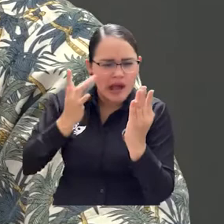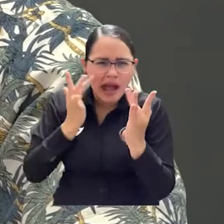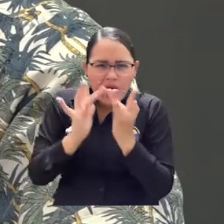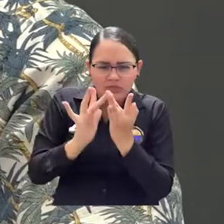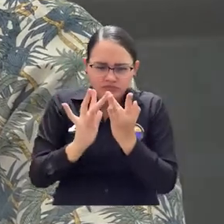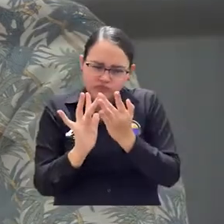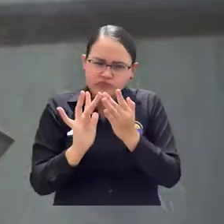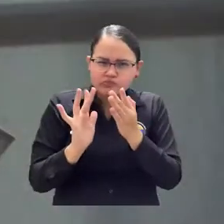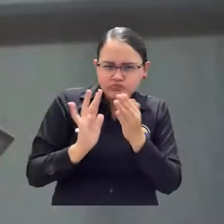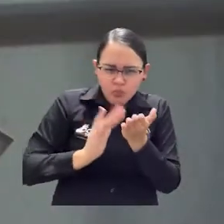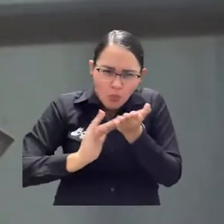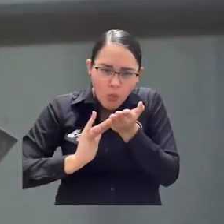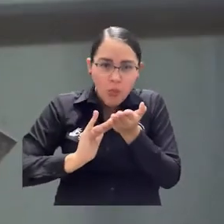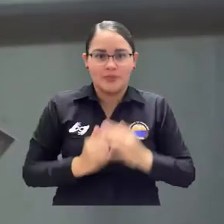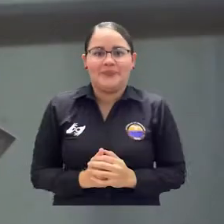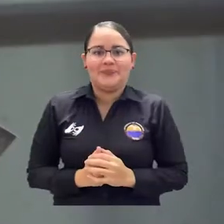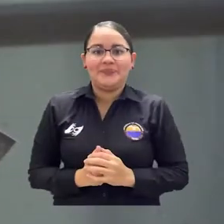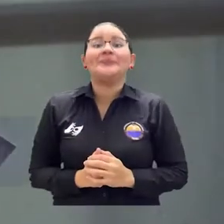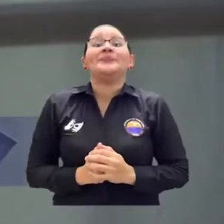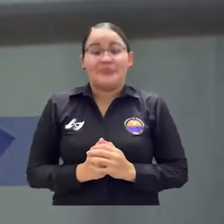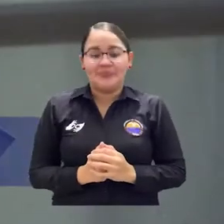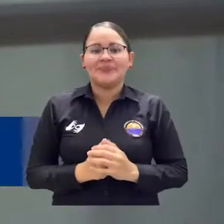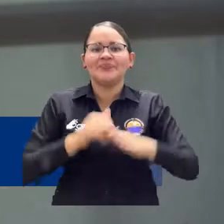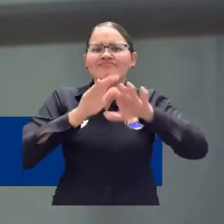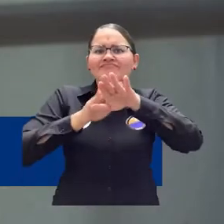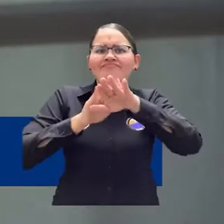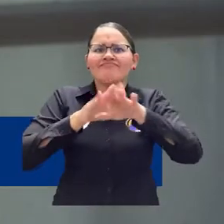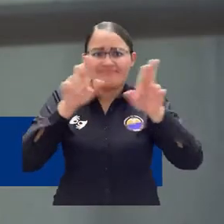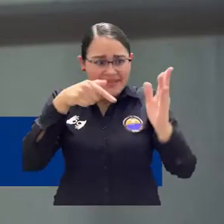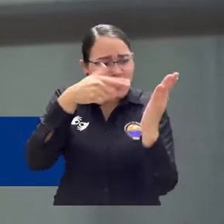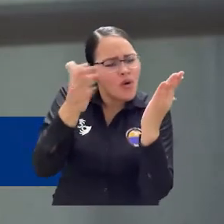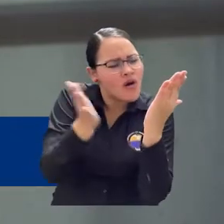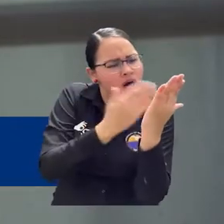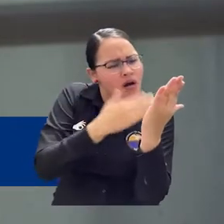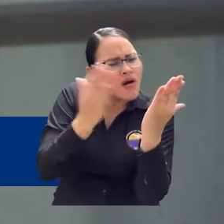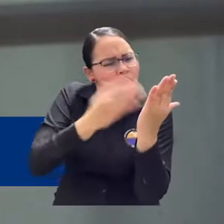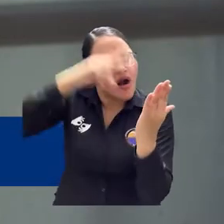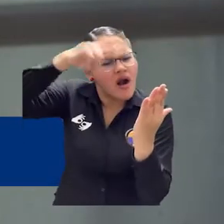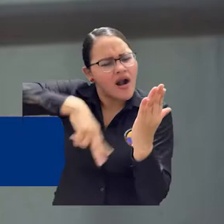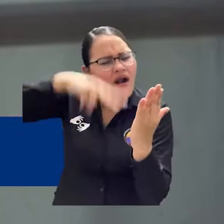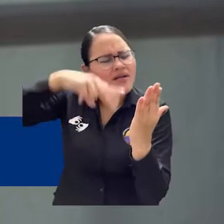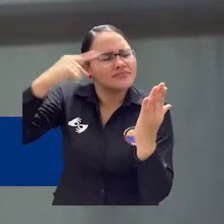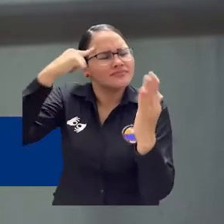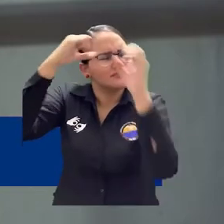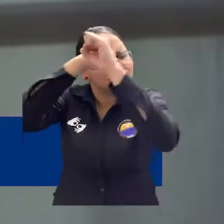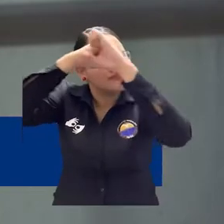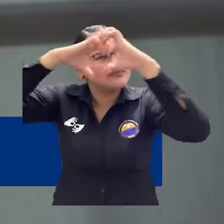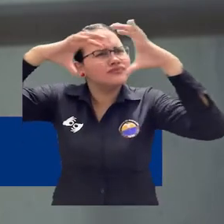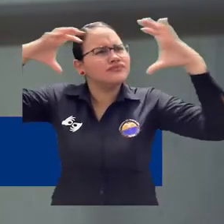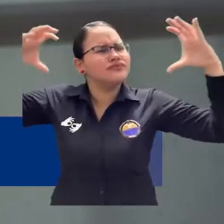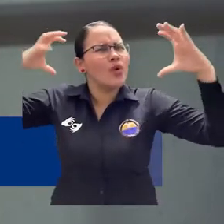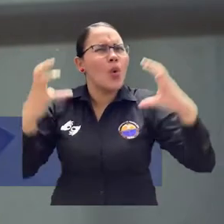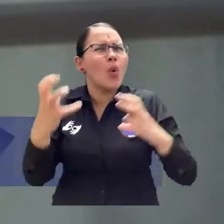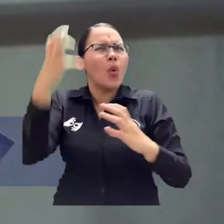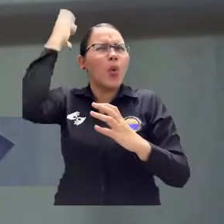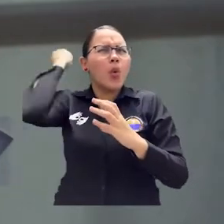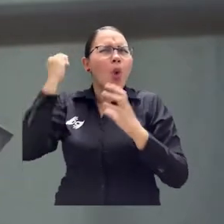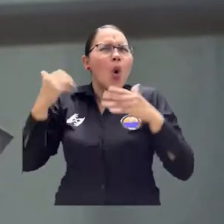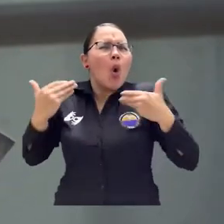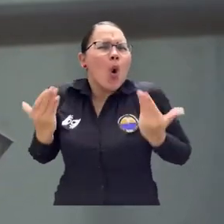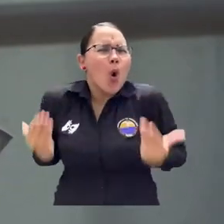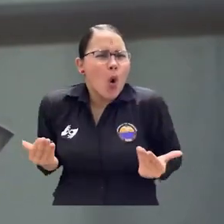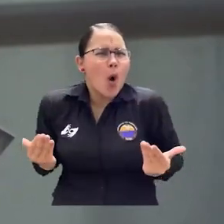Unimagdalena. Y en este caso, las descripciones tan vívidas me permiten, cada vez que yo leo ese libro,